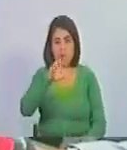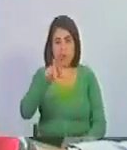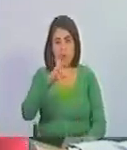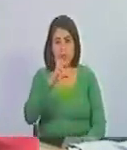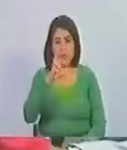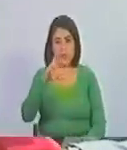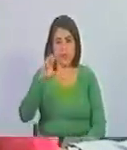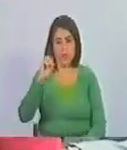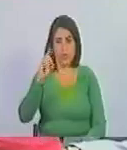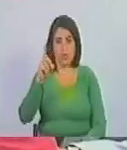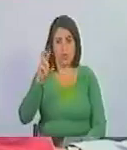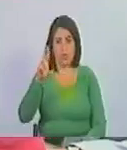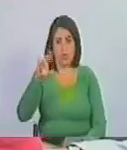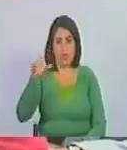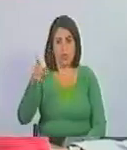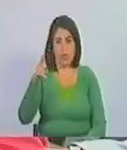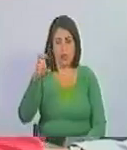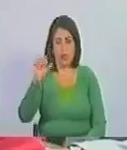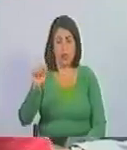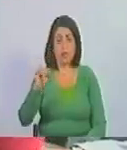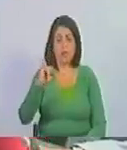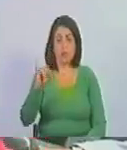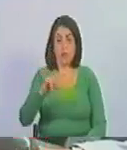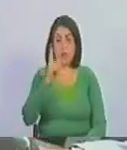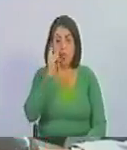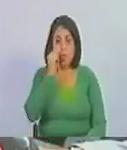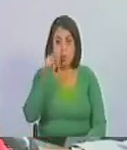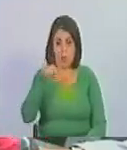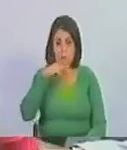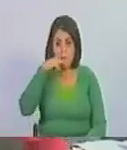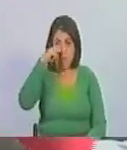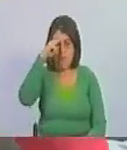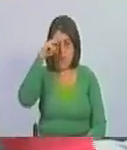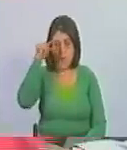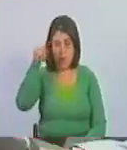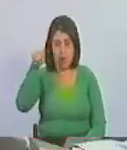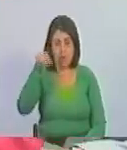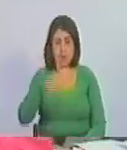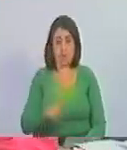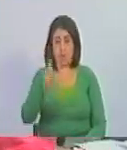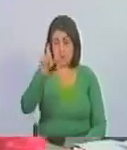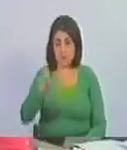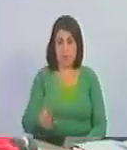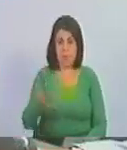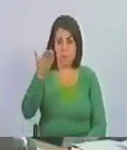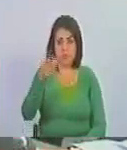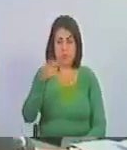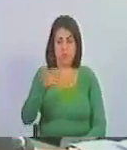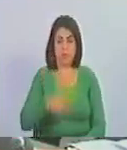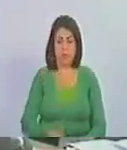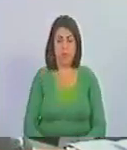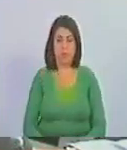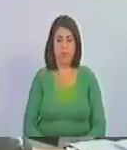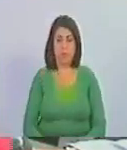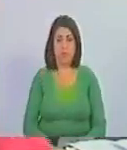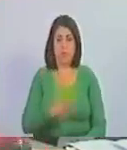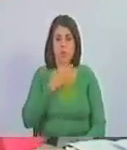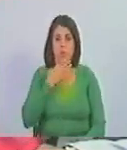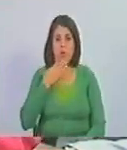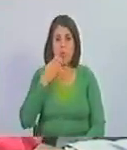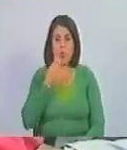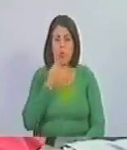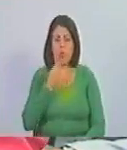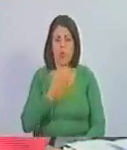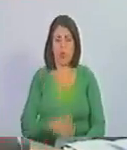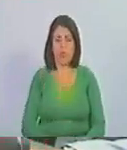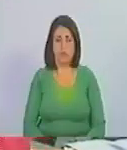Jorge Rodríguez fue una de las figuras más revelantes en la juventud